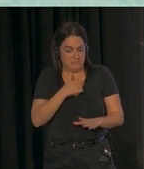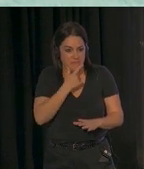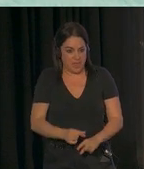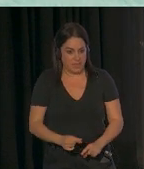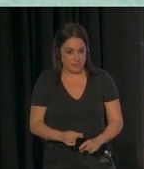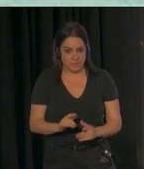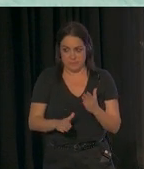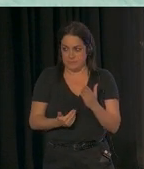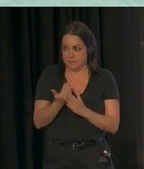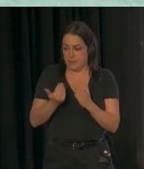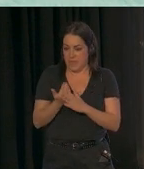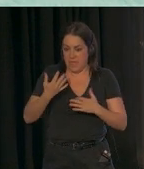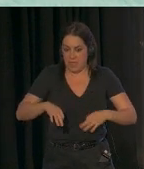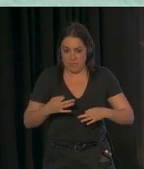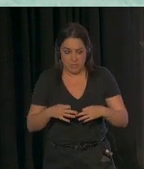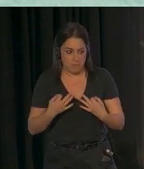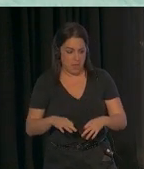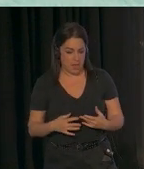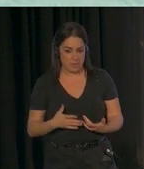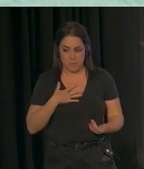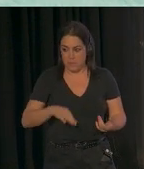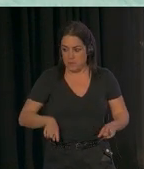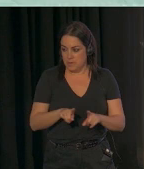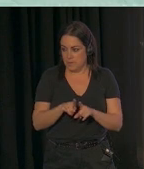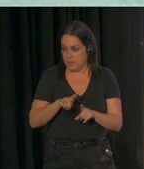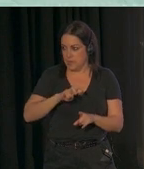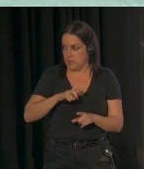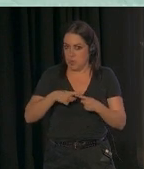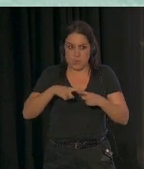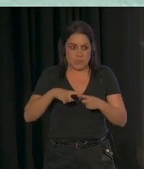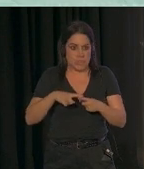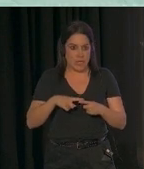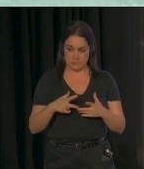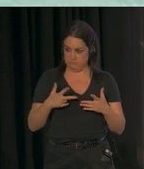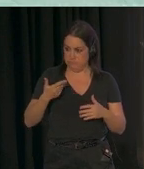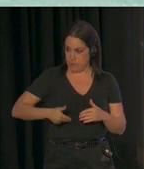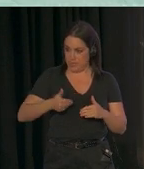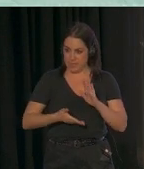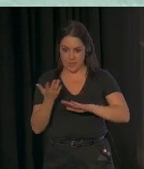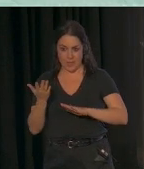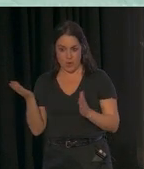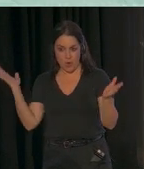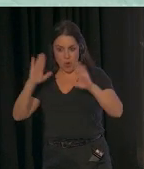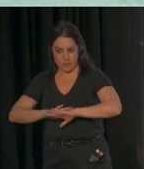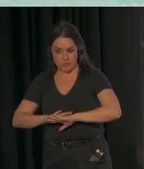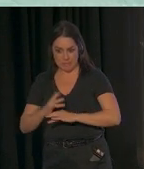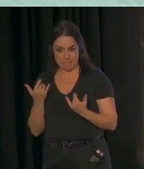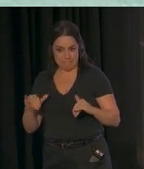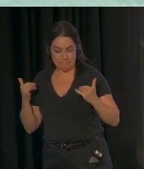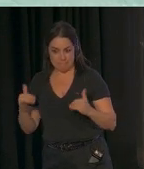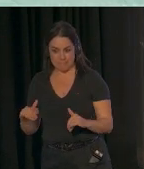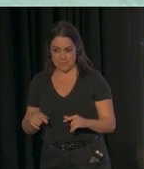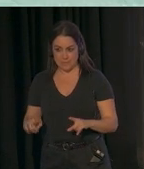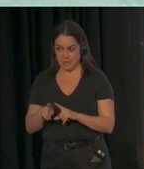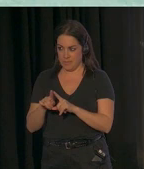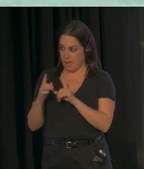diaria que a veces también pueden ser cosas grandes. El salir una noche y reconectar consigo mismos